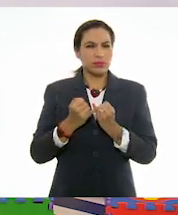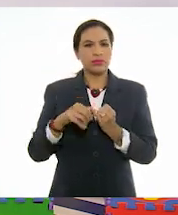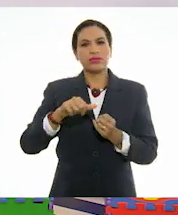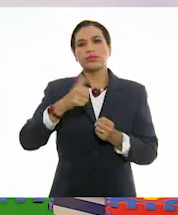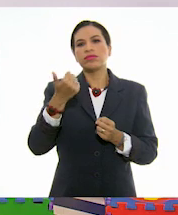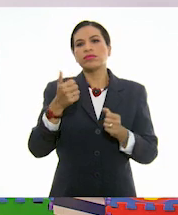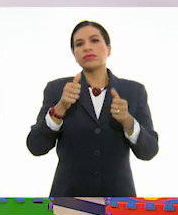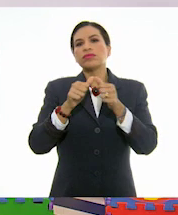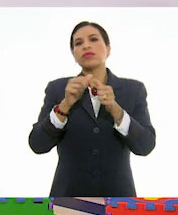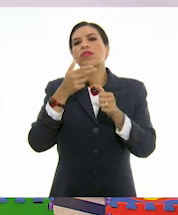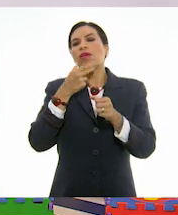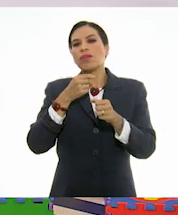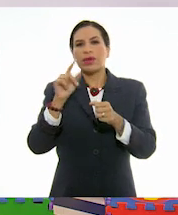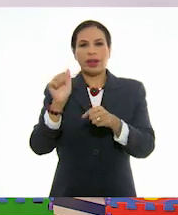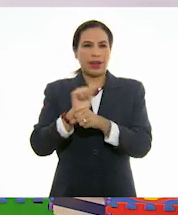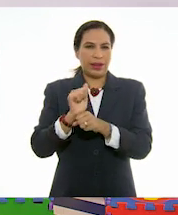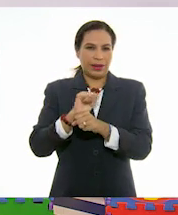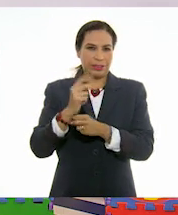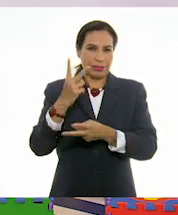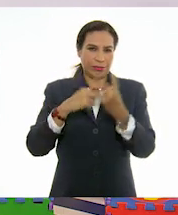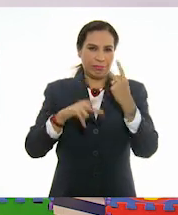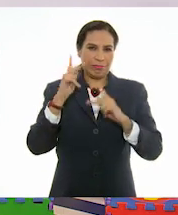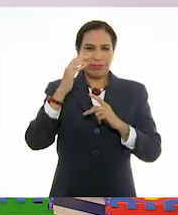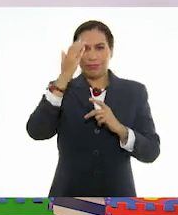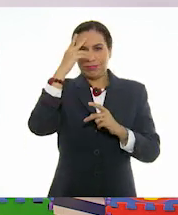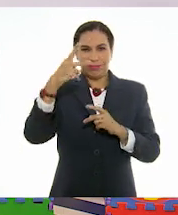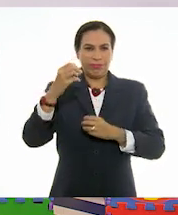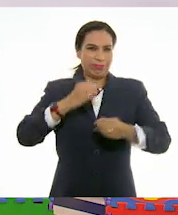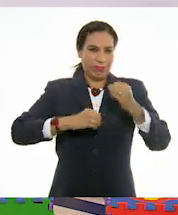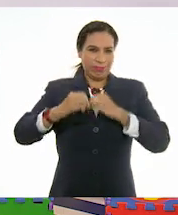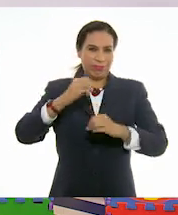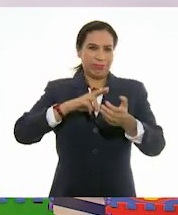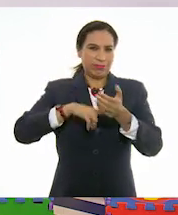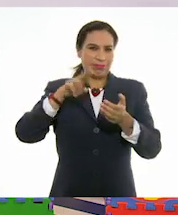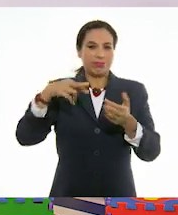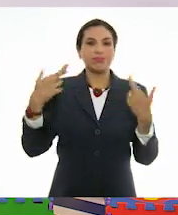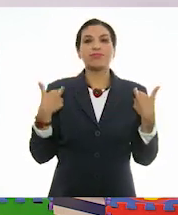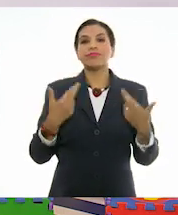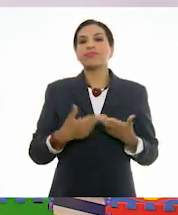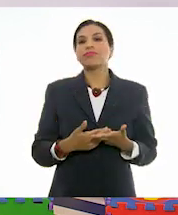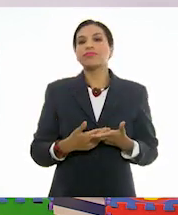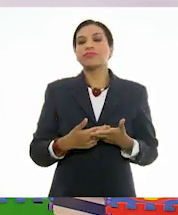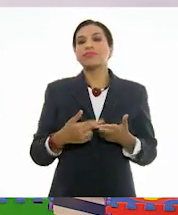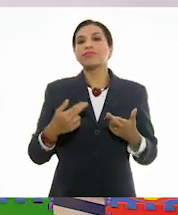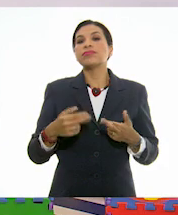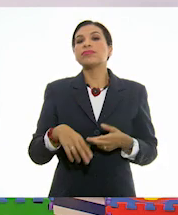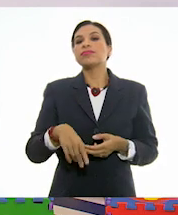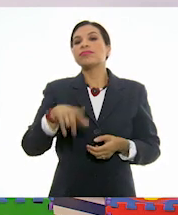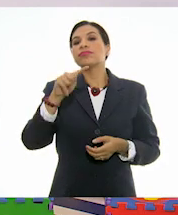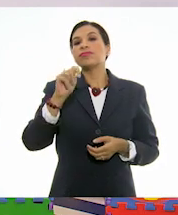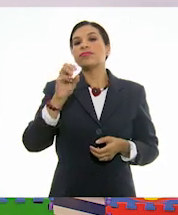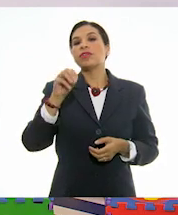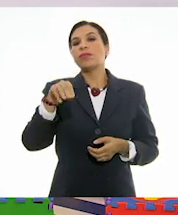otro artista que nos visitó y que conozcamos su obra. Él es el maestro, el artista Tomás Macías,